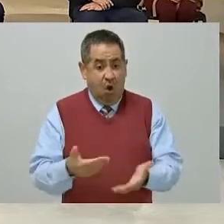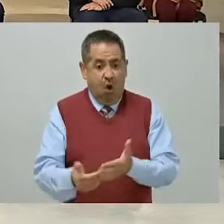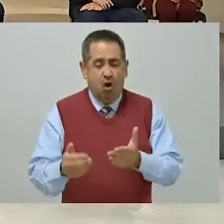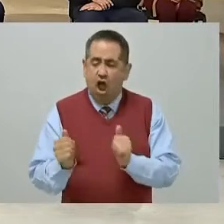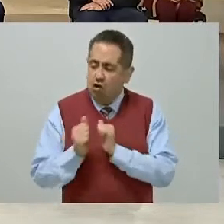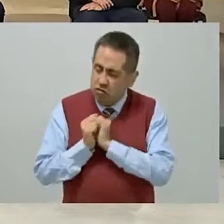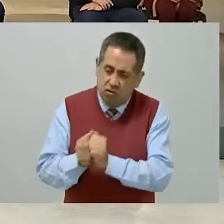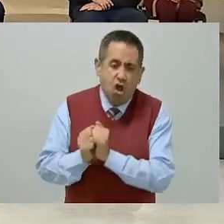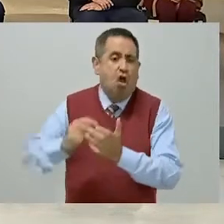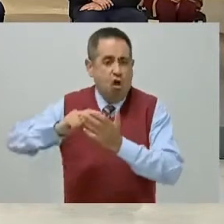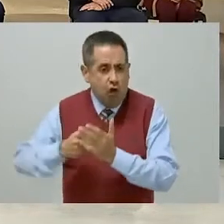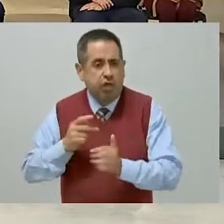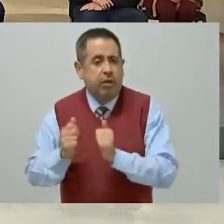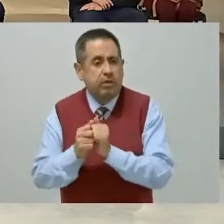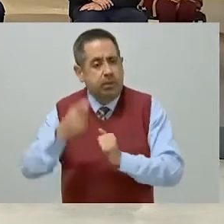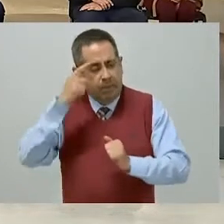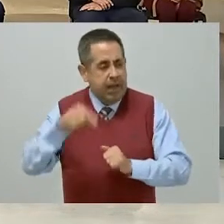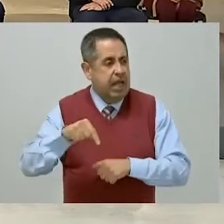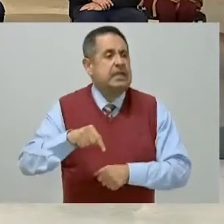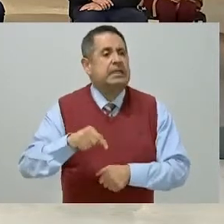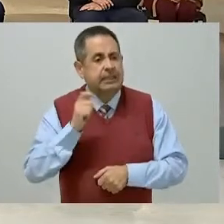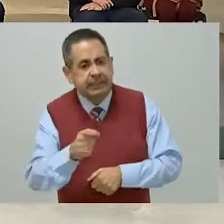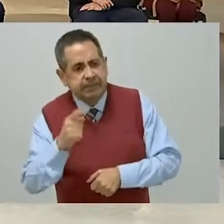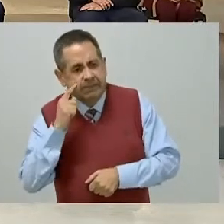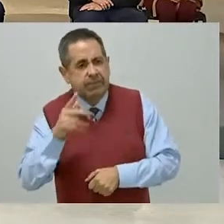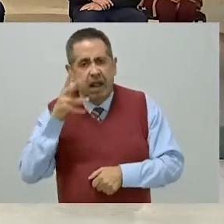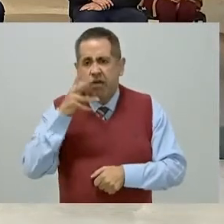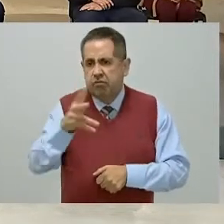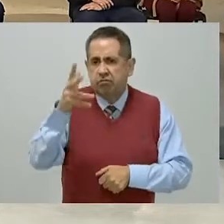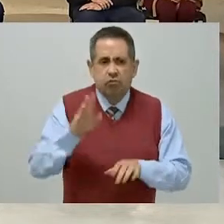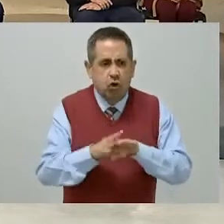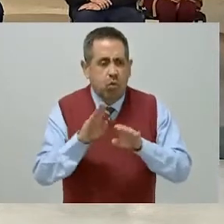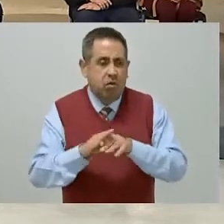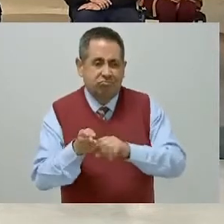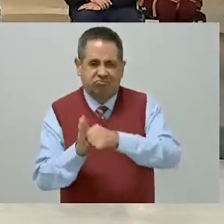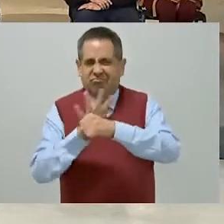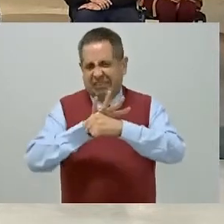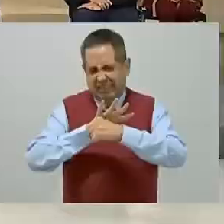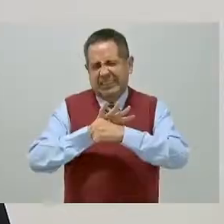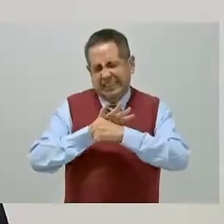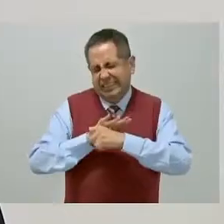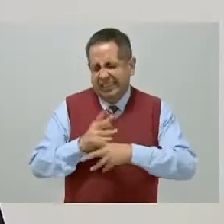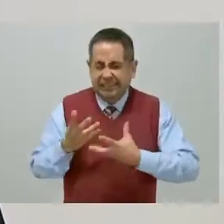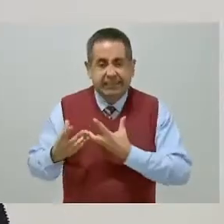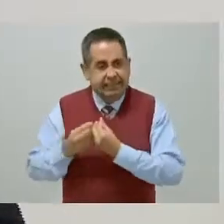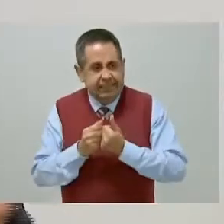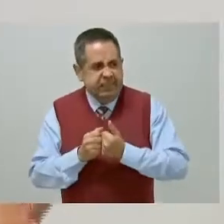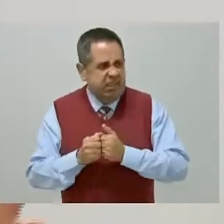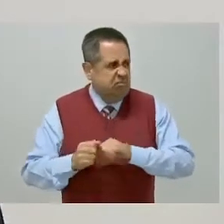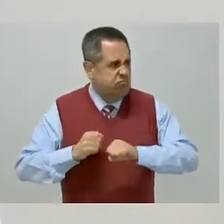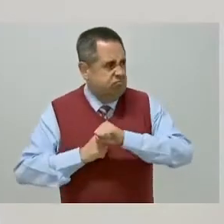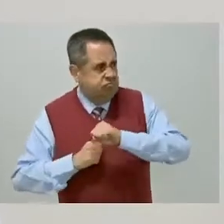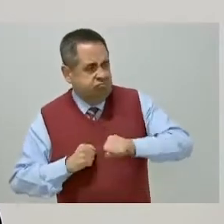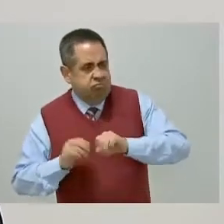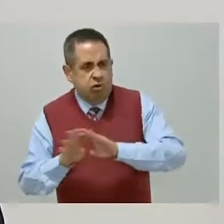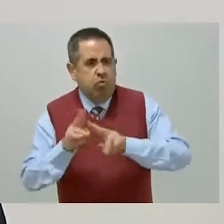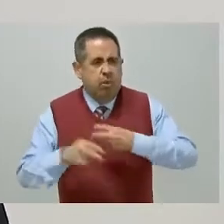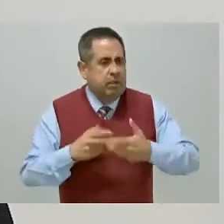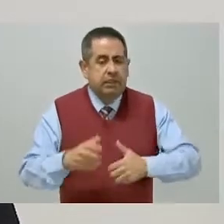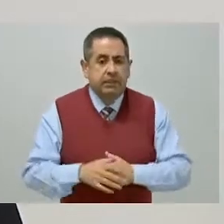manera coordinada para hacerle frente a la situación de la pandemia que vivimos en todo el mundo,